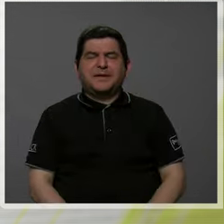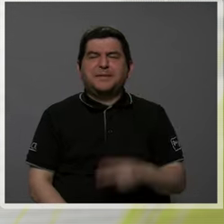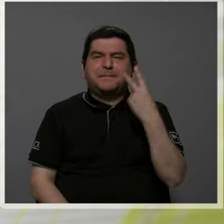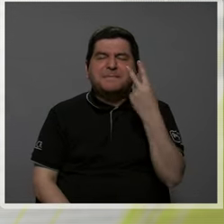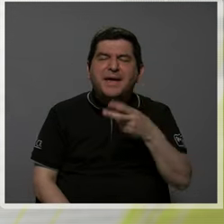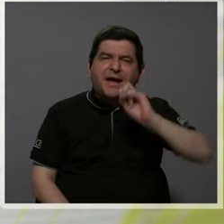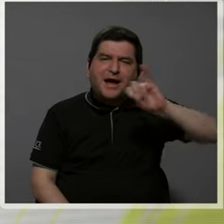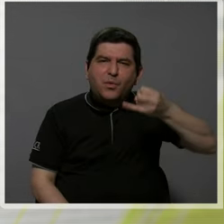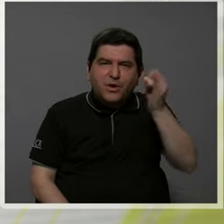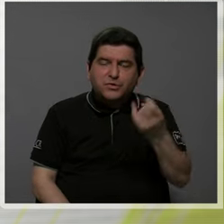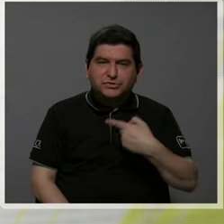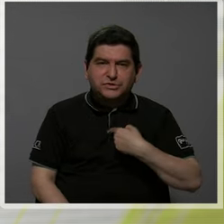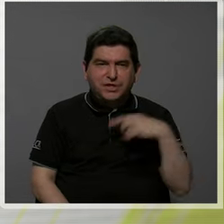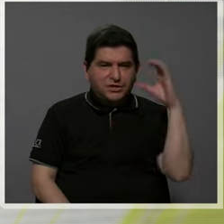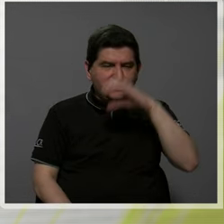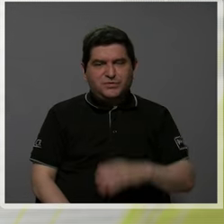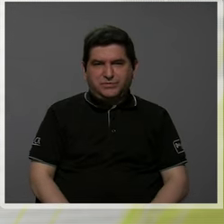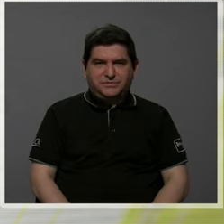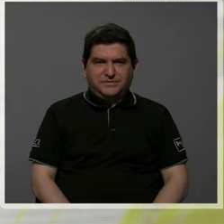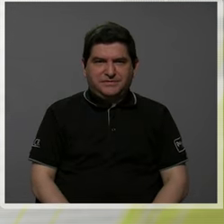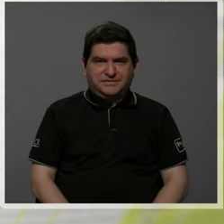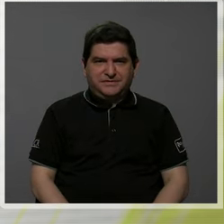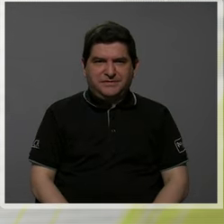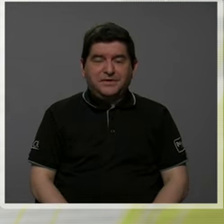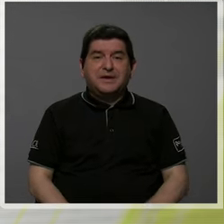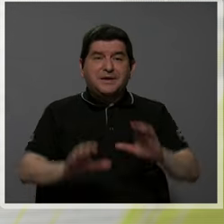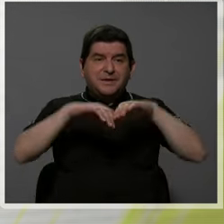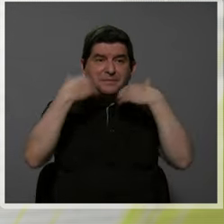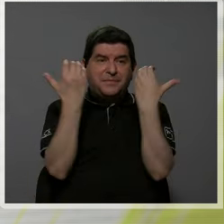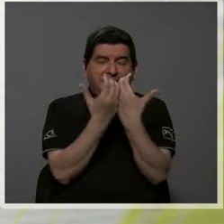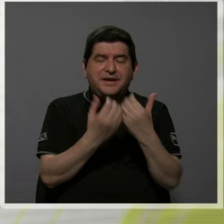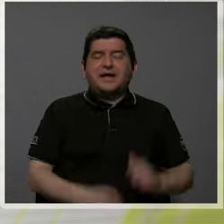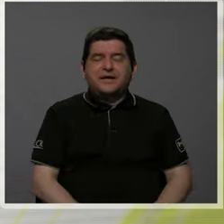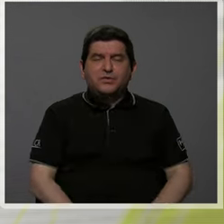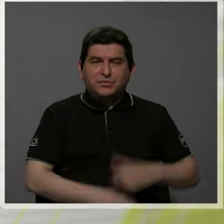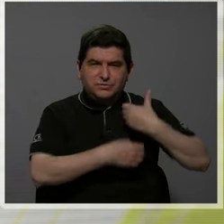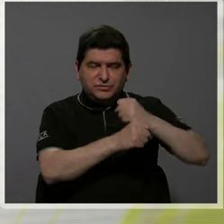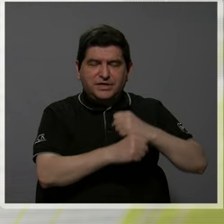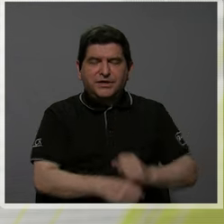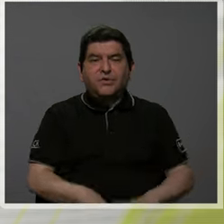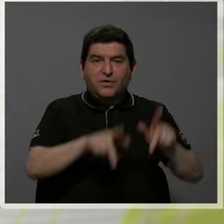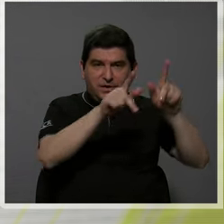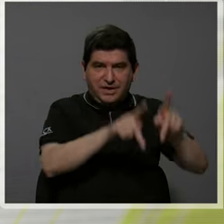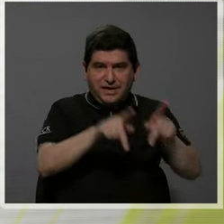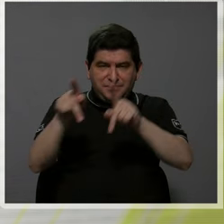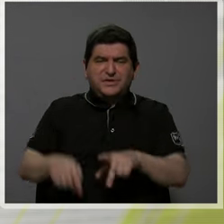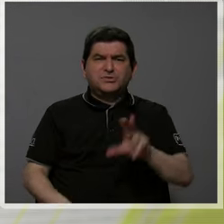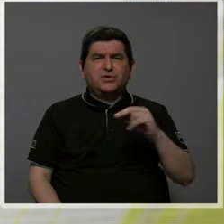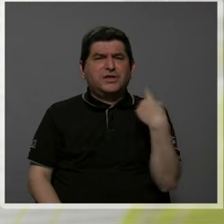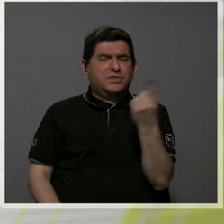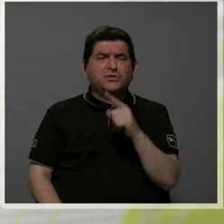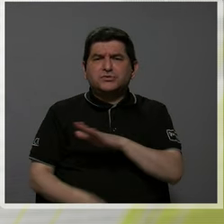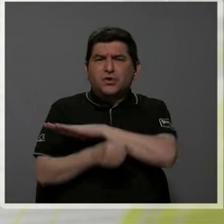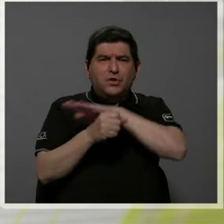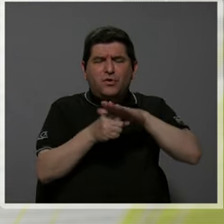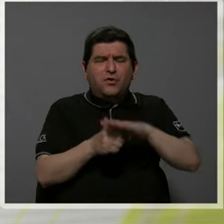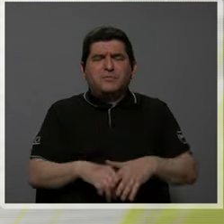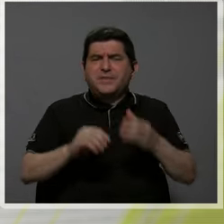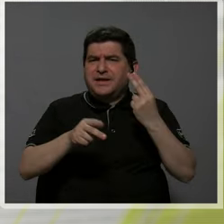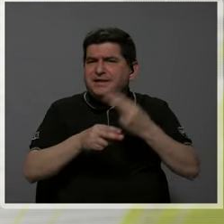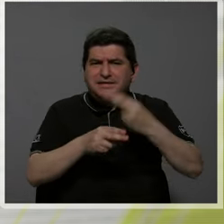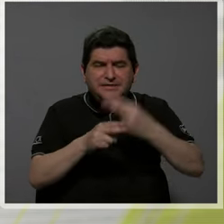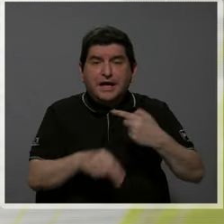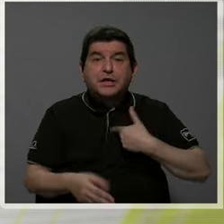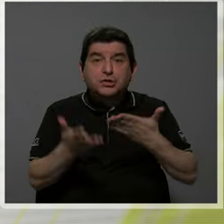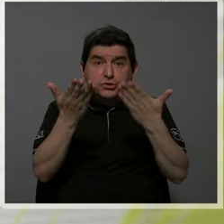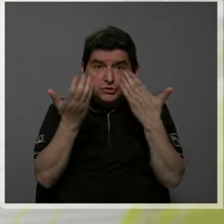Juan José, yo busqué para el Consejo Municipal a regidores y regidoras, no para llenar puestos en la papeleta,